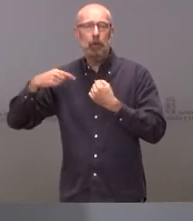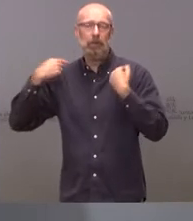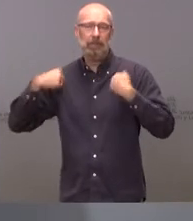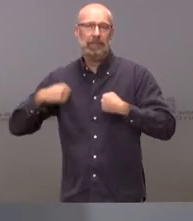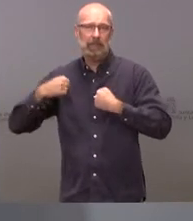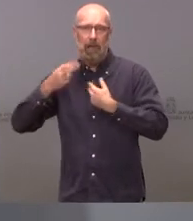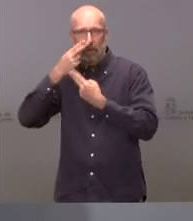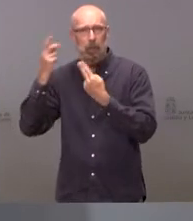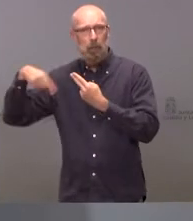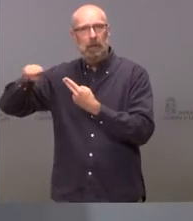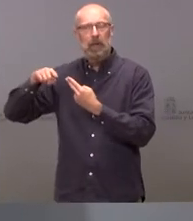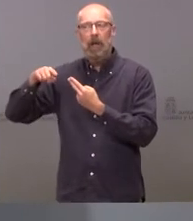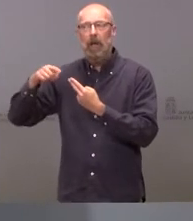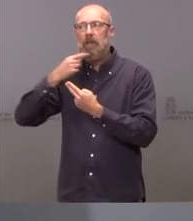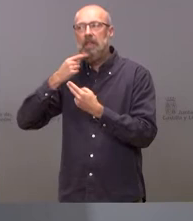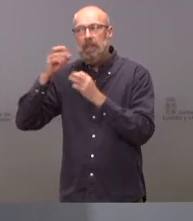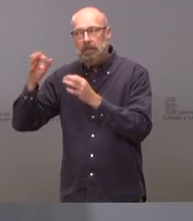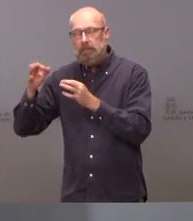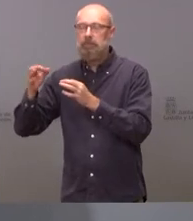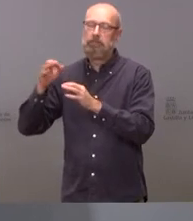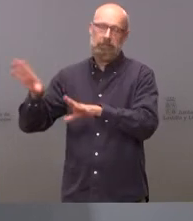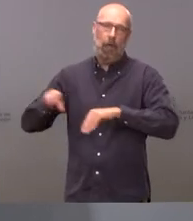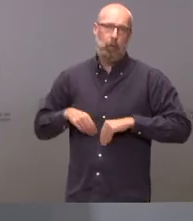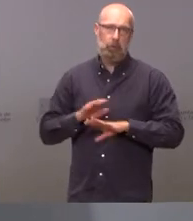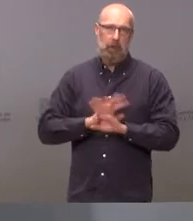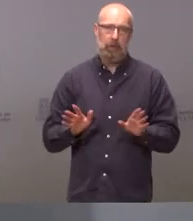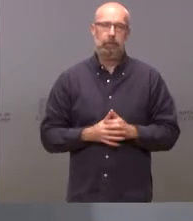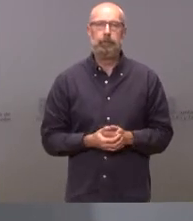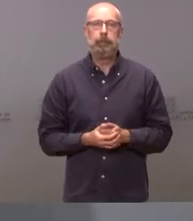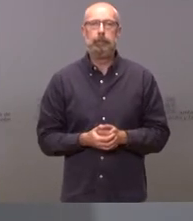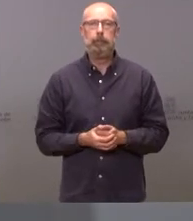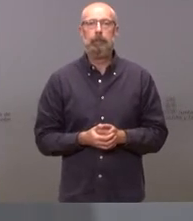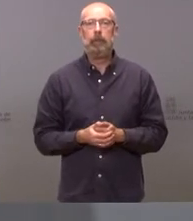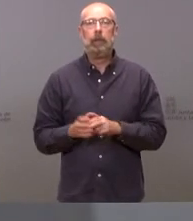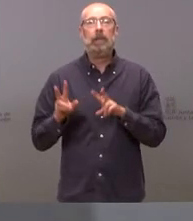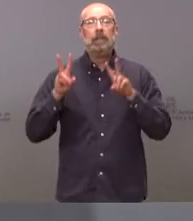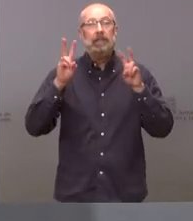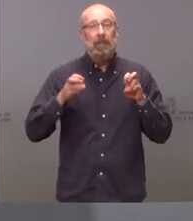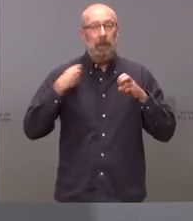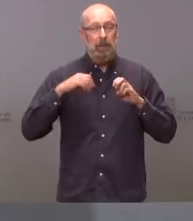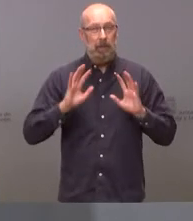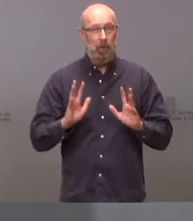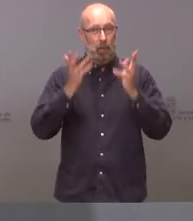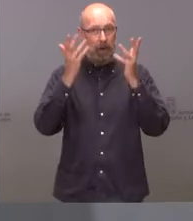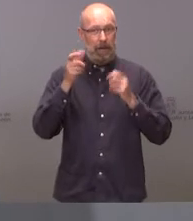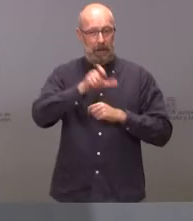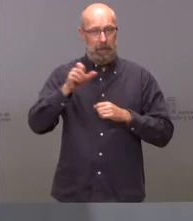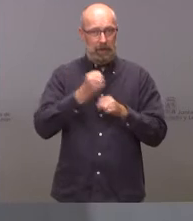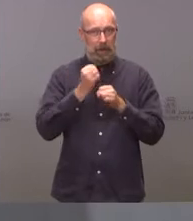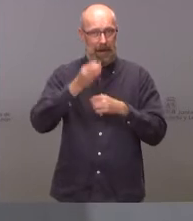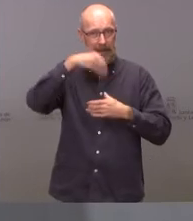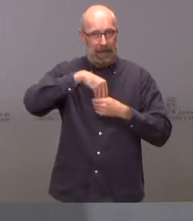que dicen los expertos en salud pública con respecto a la huelga de interinos en este momento no tiene